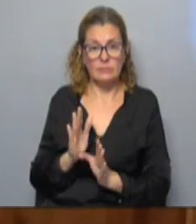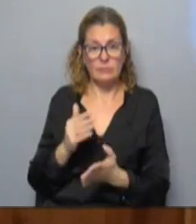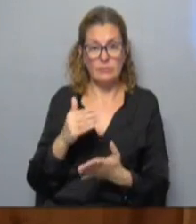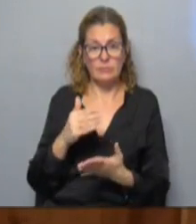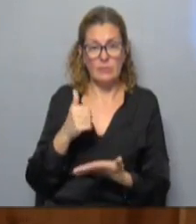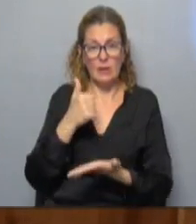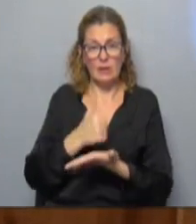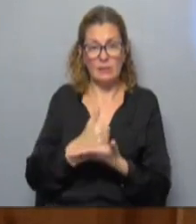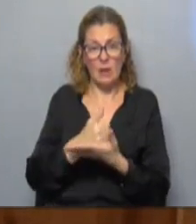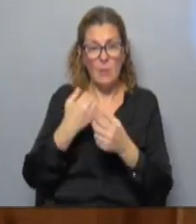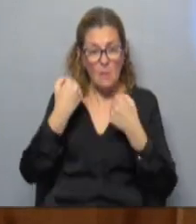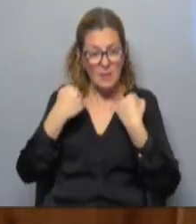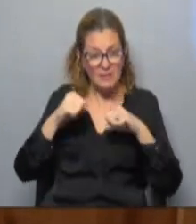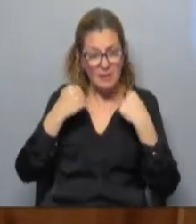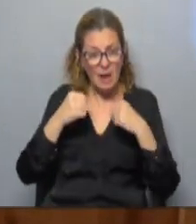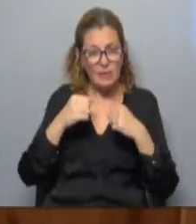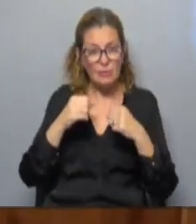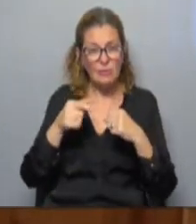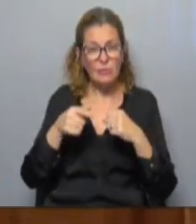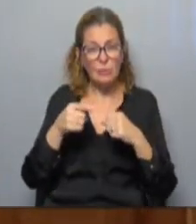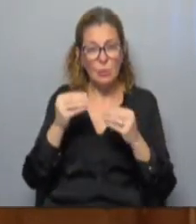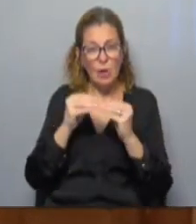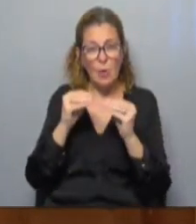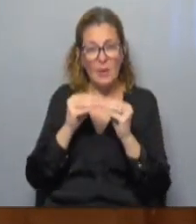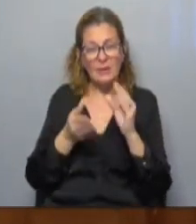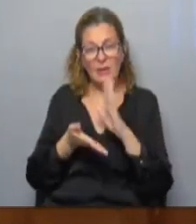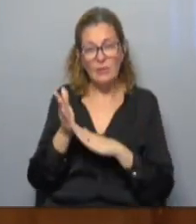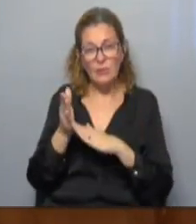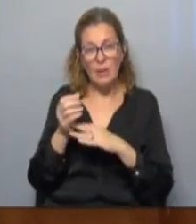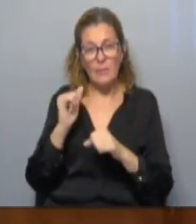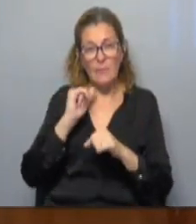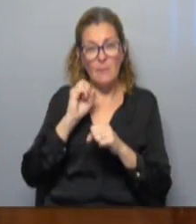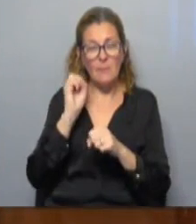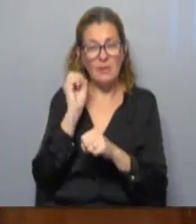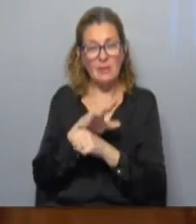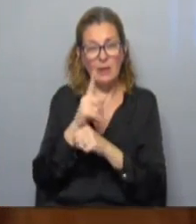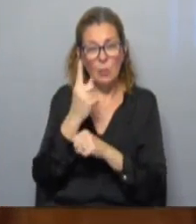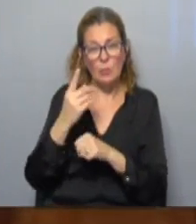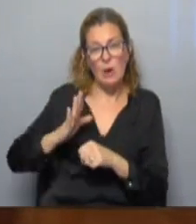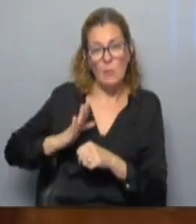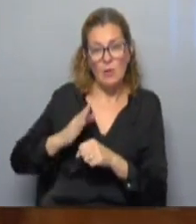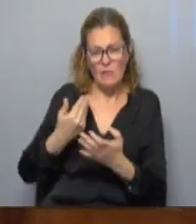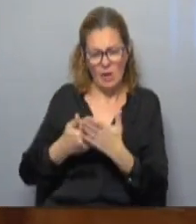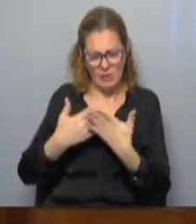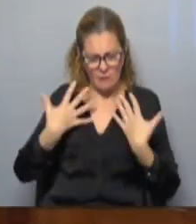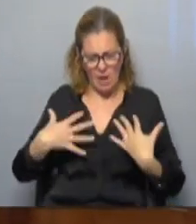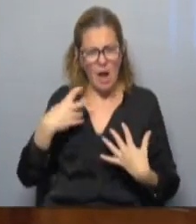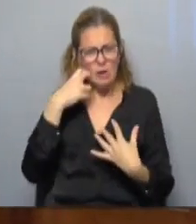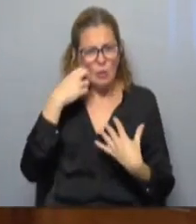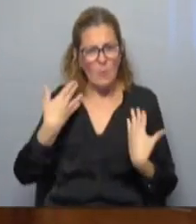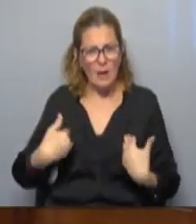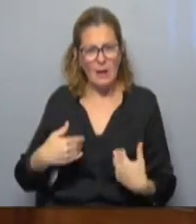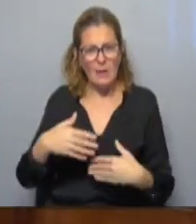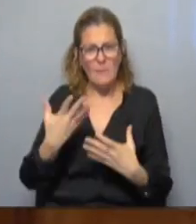Estábamos ensayando cuando una compañera se fue y nos envió un mensaje de que había una mujer semidesnuda en la calle pidiendo ayuda